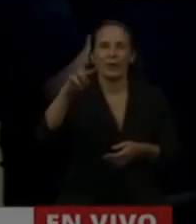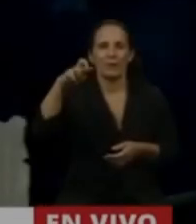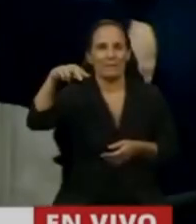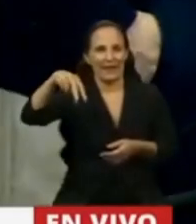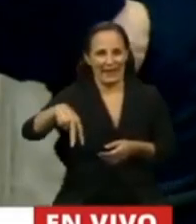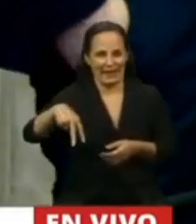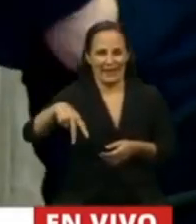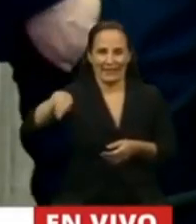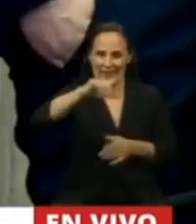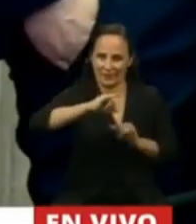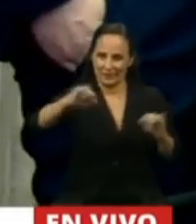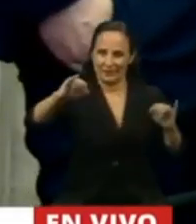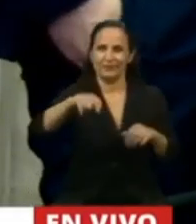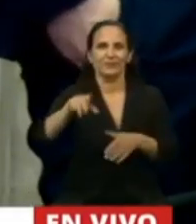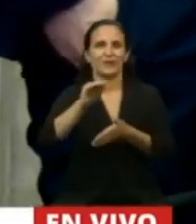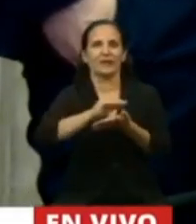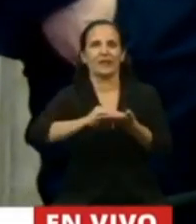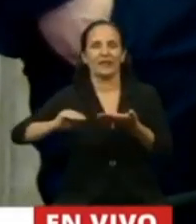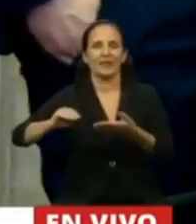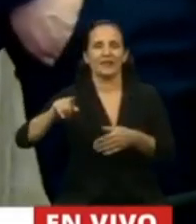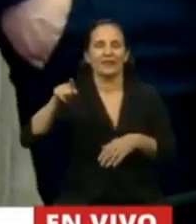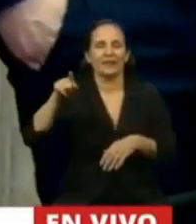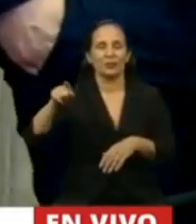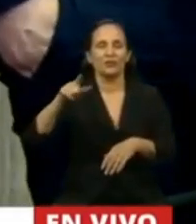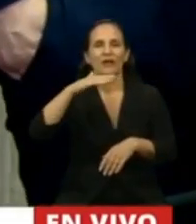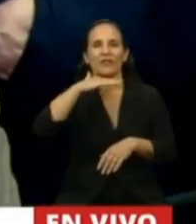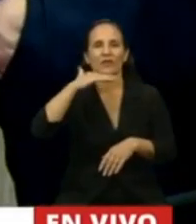Tiene la palabra el diputado Jorge Sarguini.